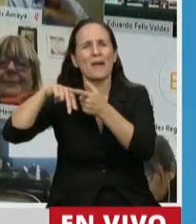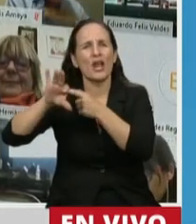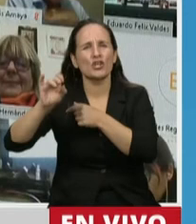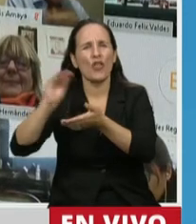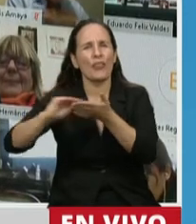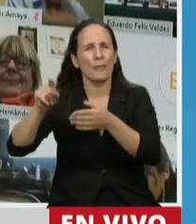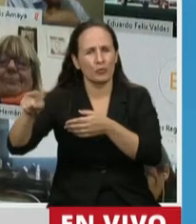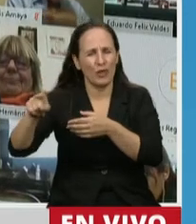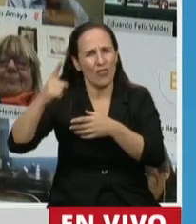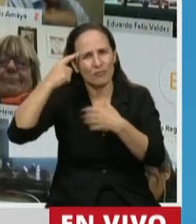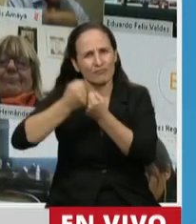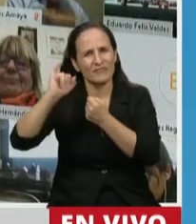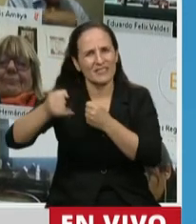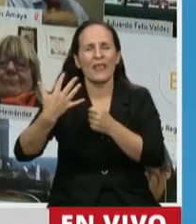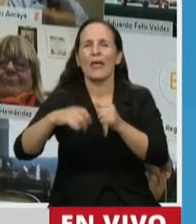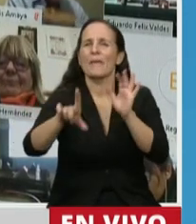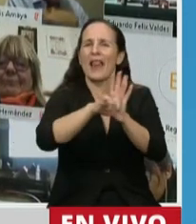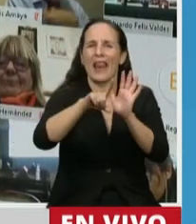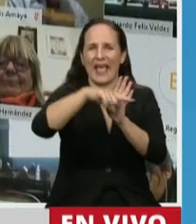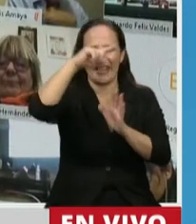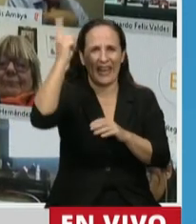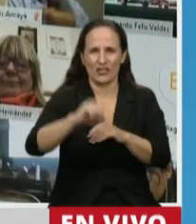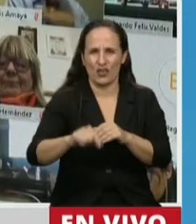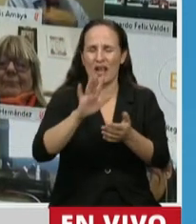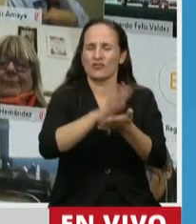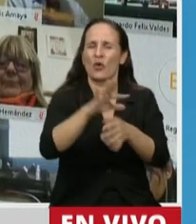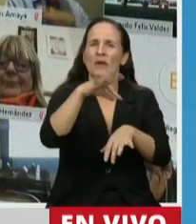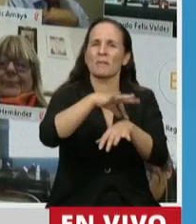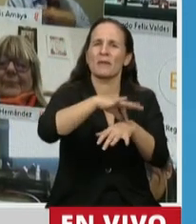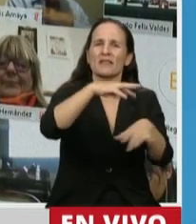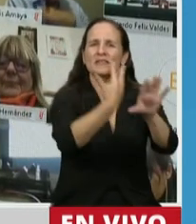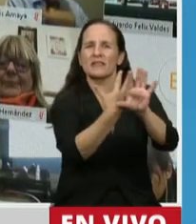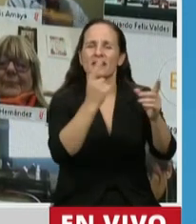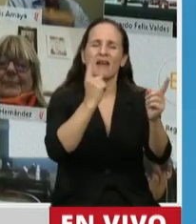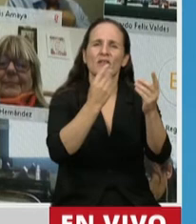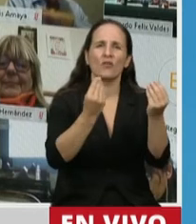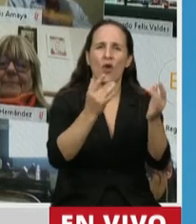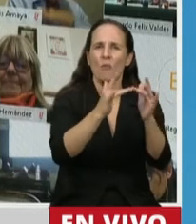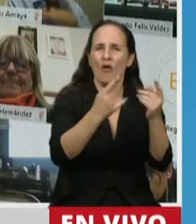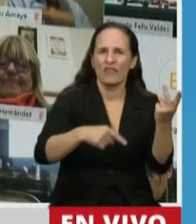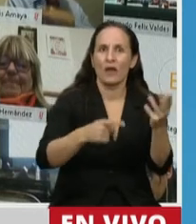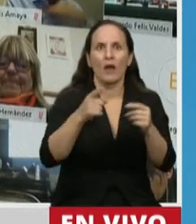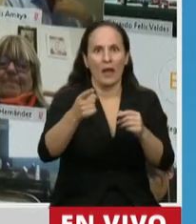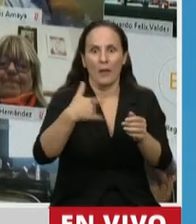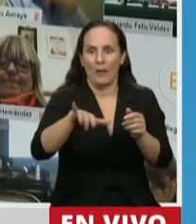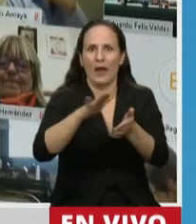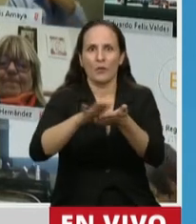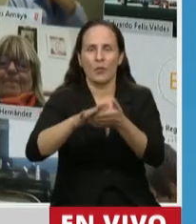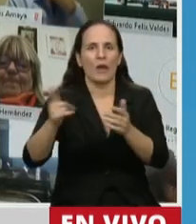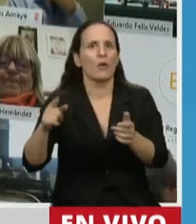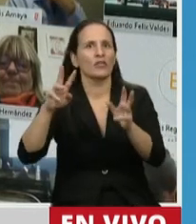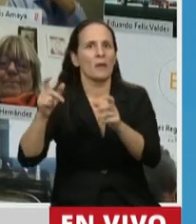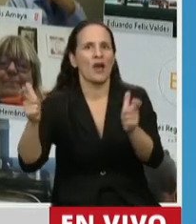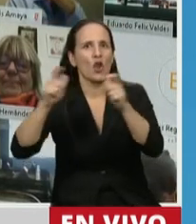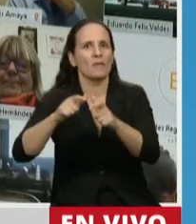de que tenemos que tener una ley nacional de telemedicina y en todo caso es un desafío para lo que viene, para la Comisión de Salud